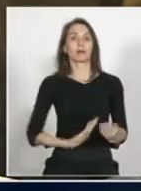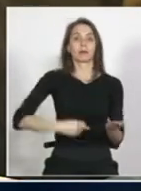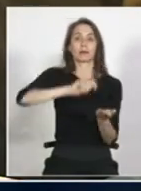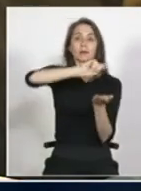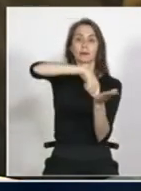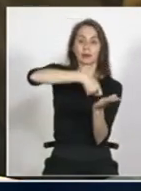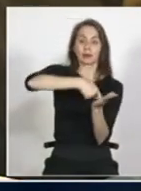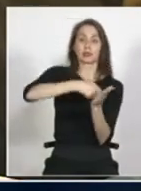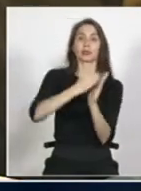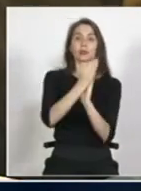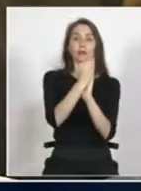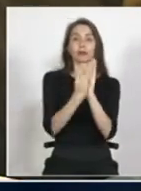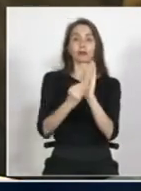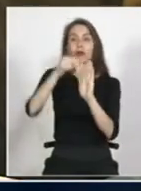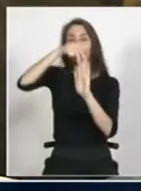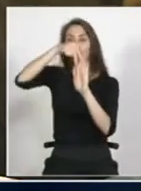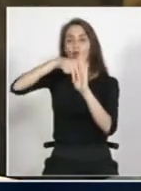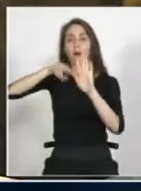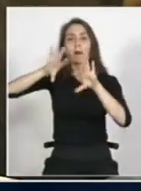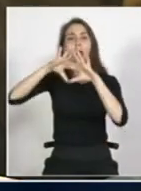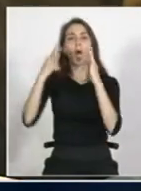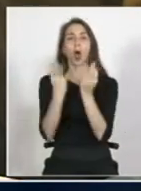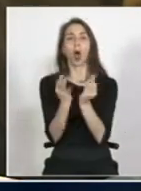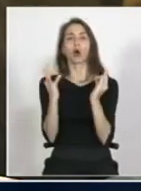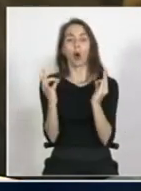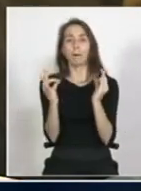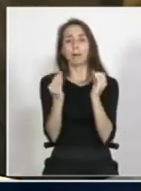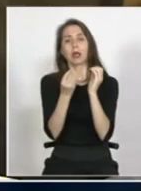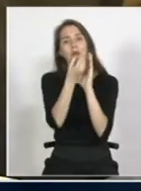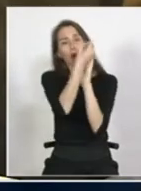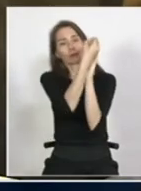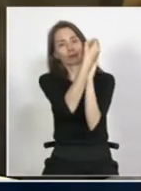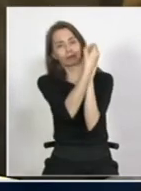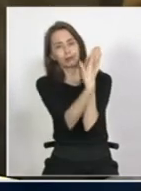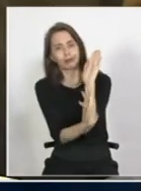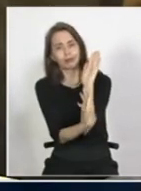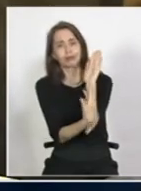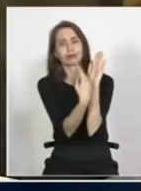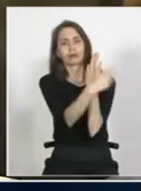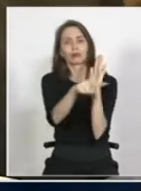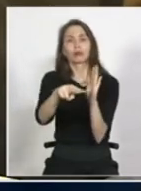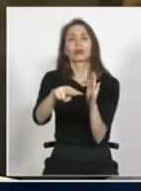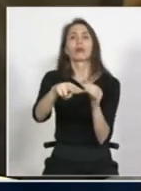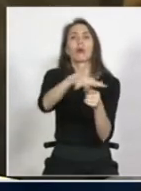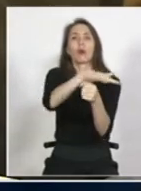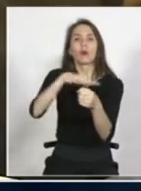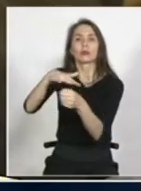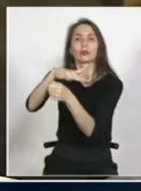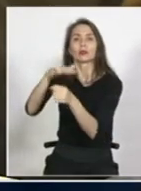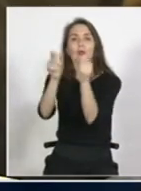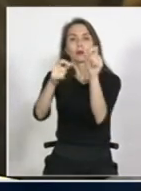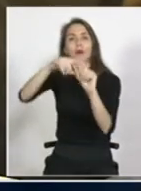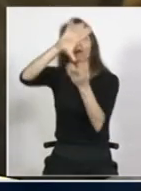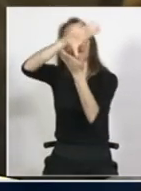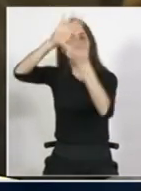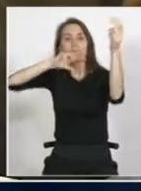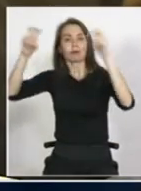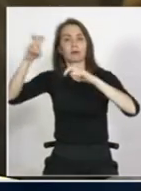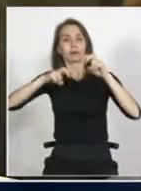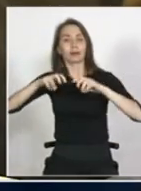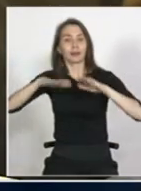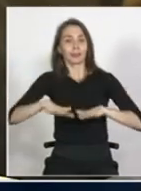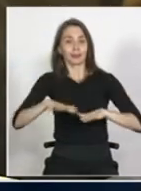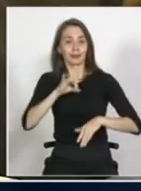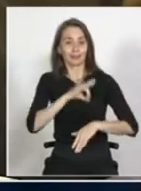sistema normativo integral, que sea abarcativo de todas las realidades migrantes que están viviendo actualmente en el país, que